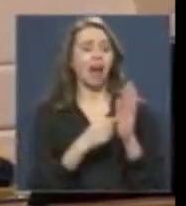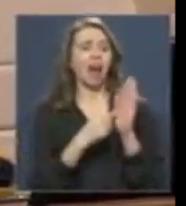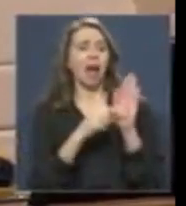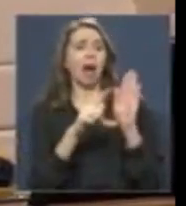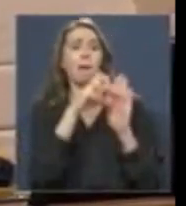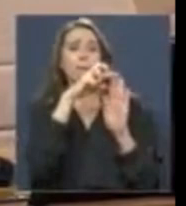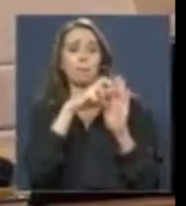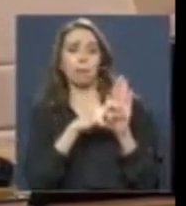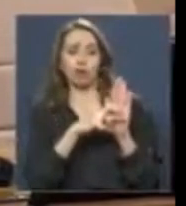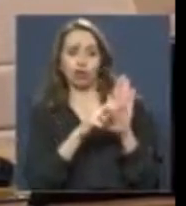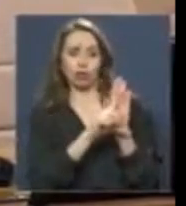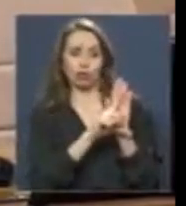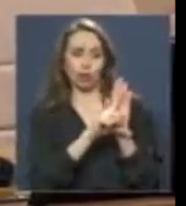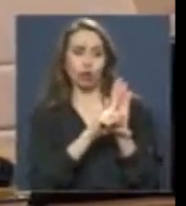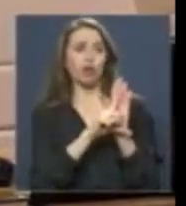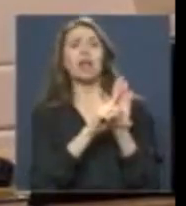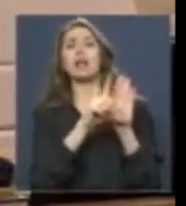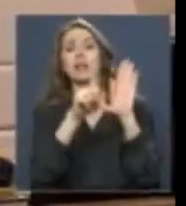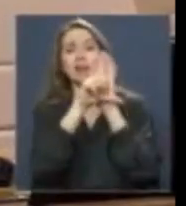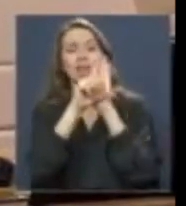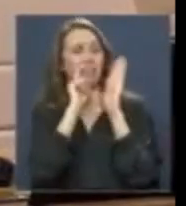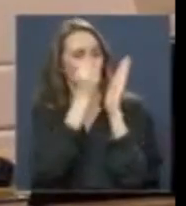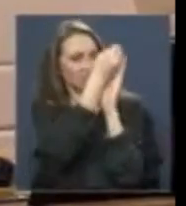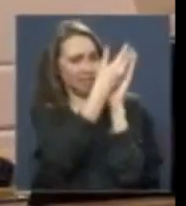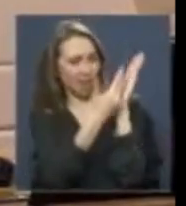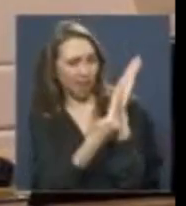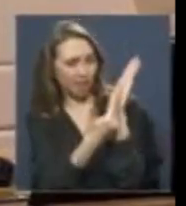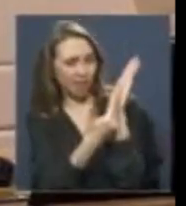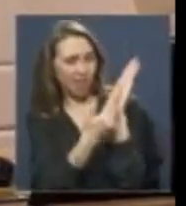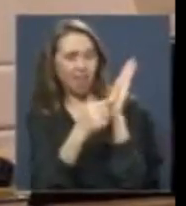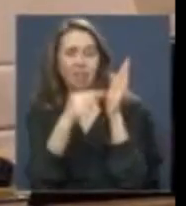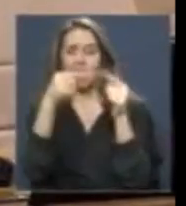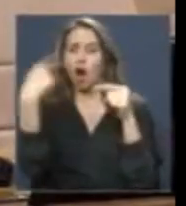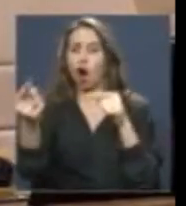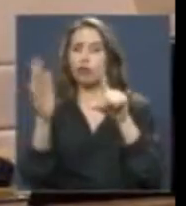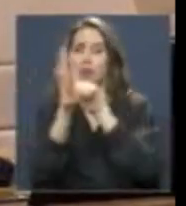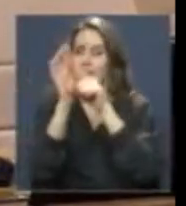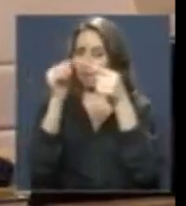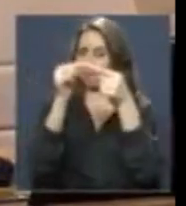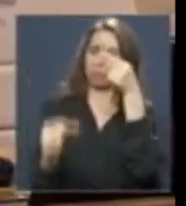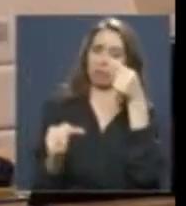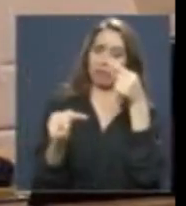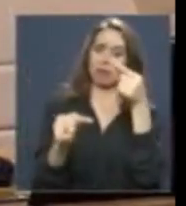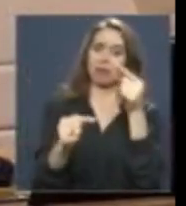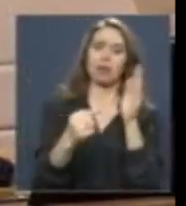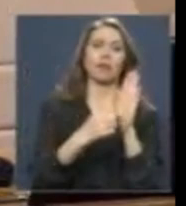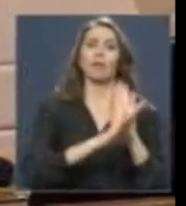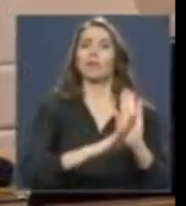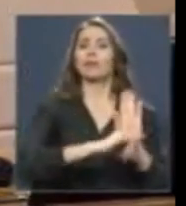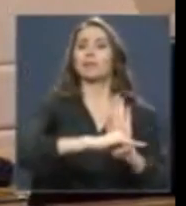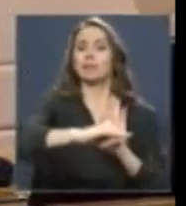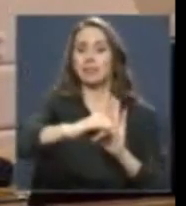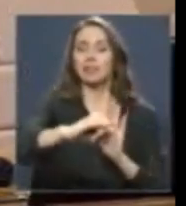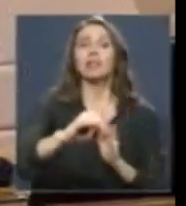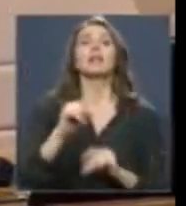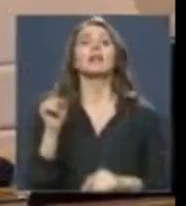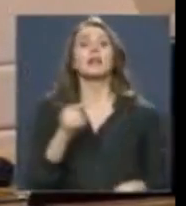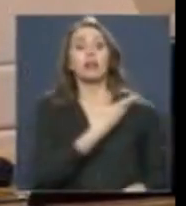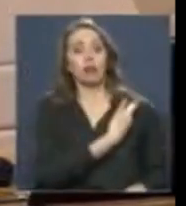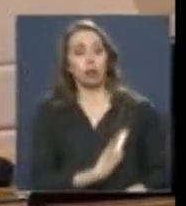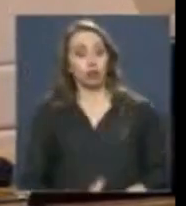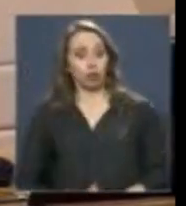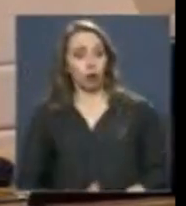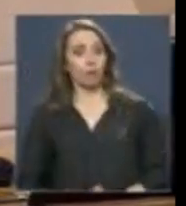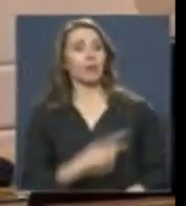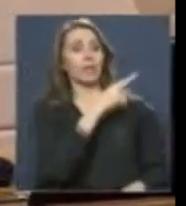de un proyecto de ley, siga existiendo como tal. Es más, se impone a los proyectos del Ejecutivo,